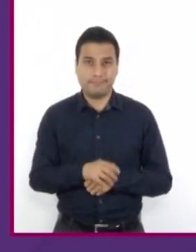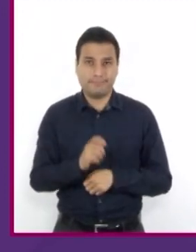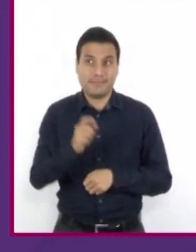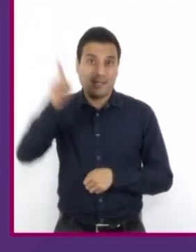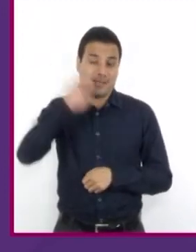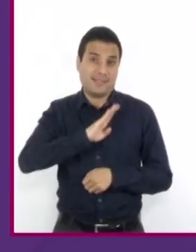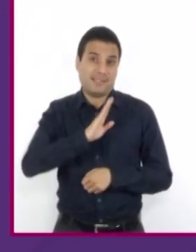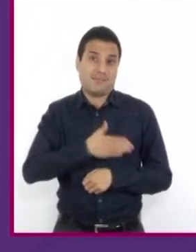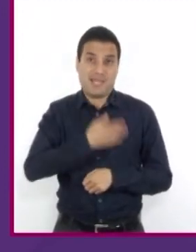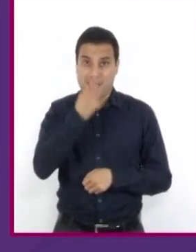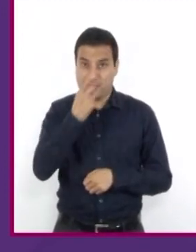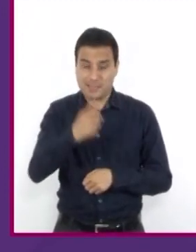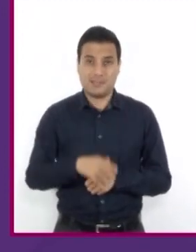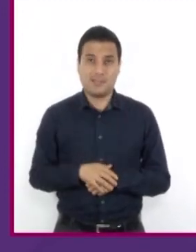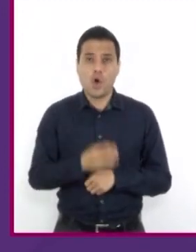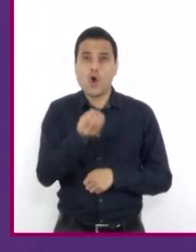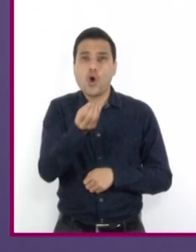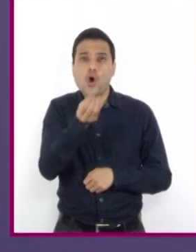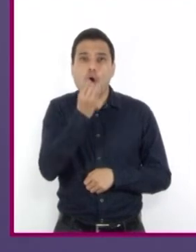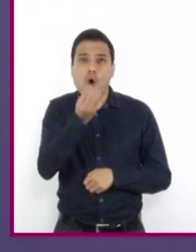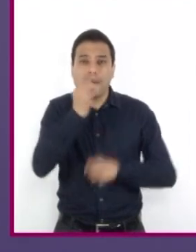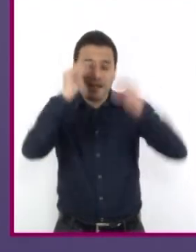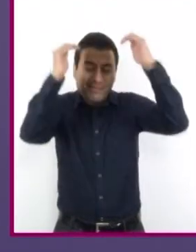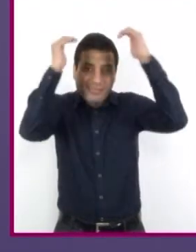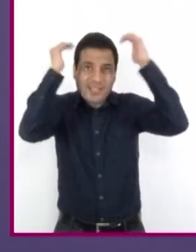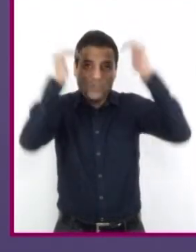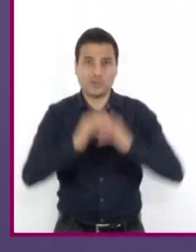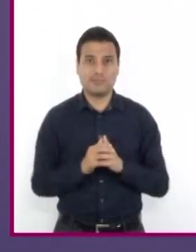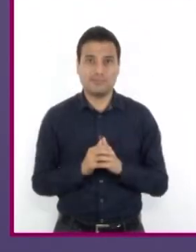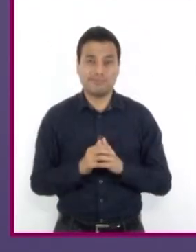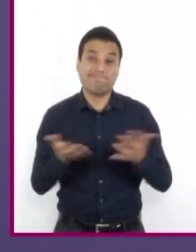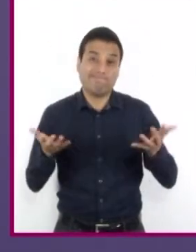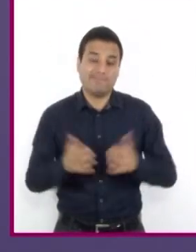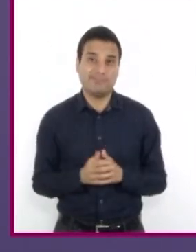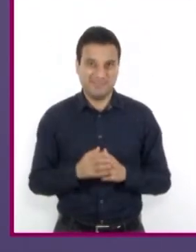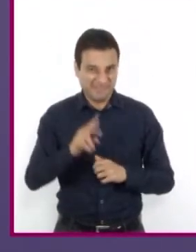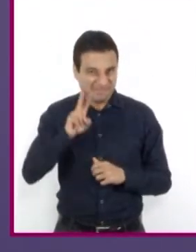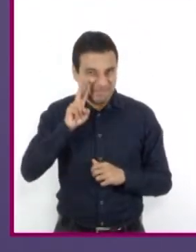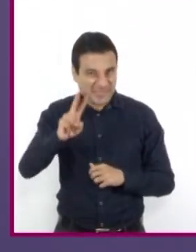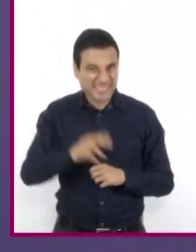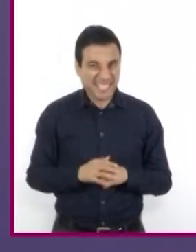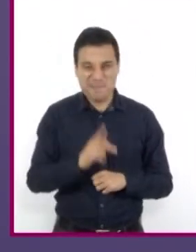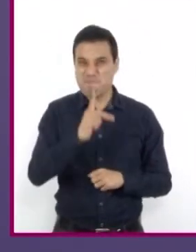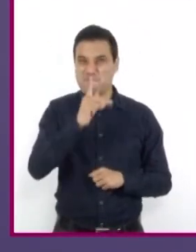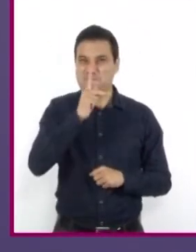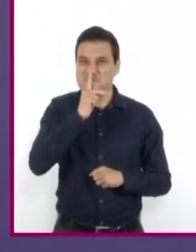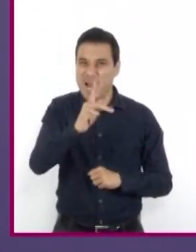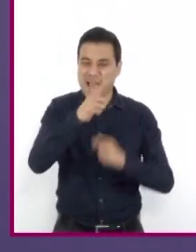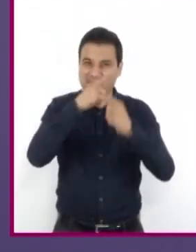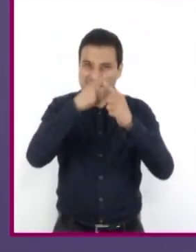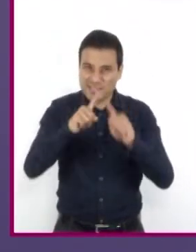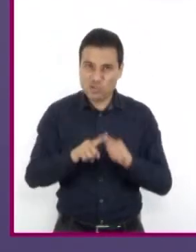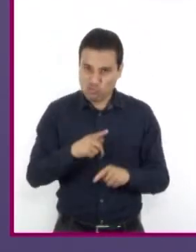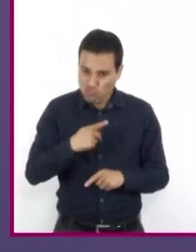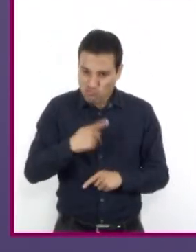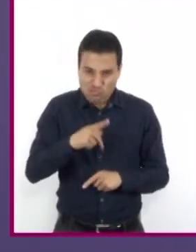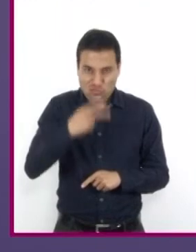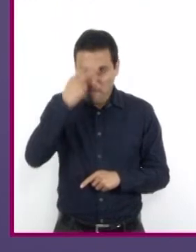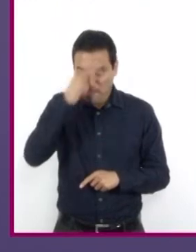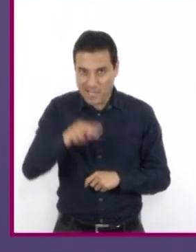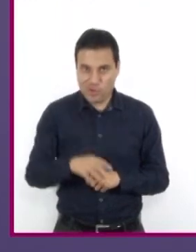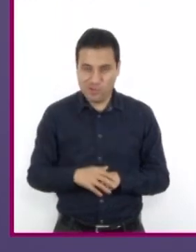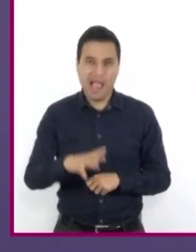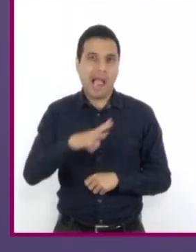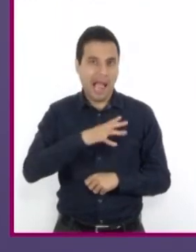está relacionado con el insomnio. C. diferentes expresiones que conocemos en nuestro país tienen significados